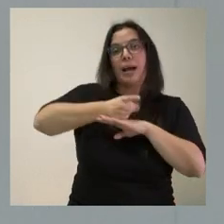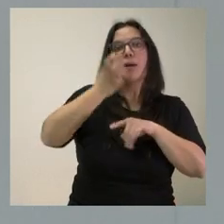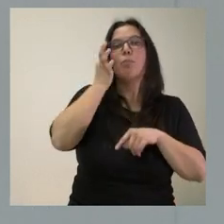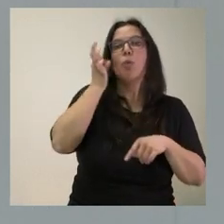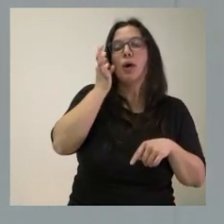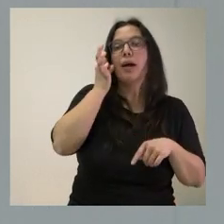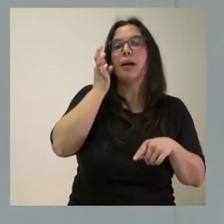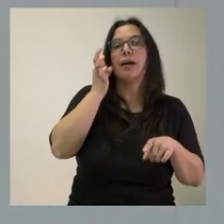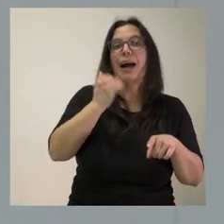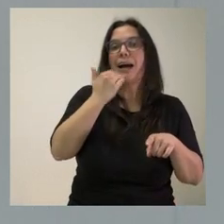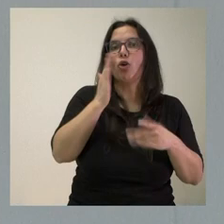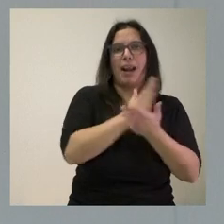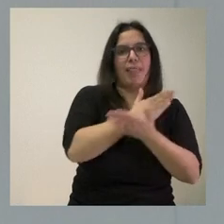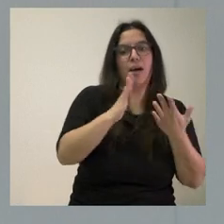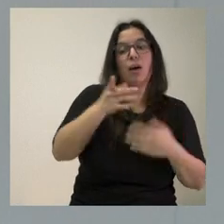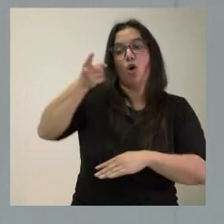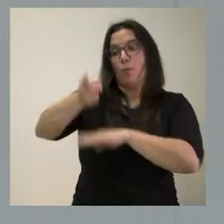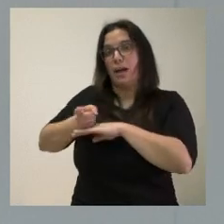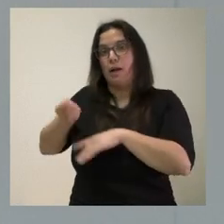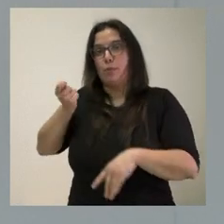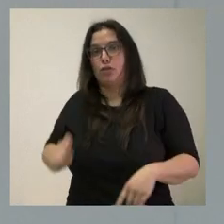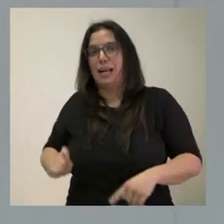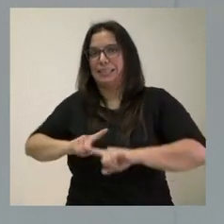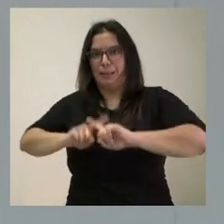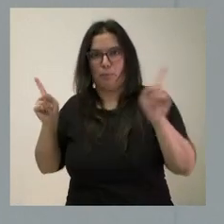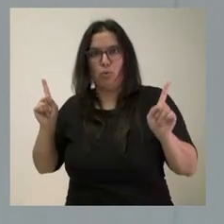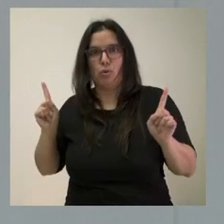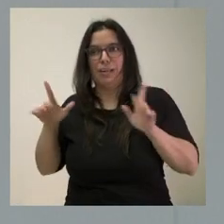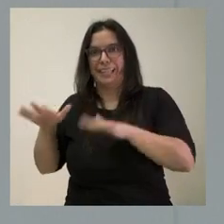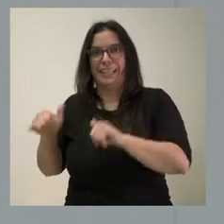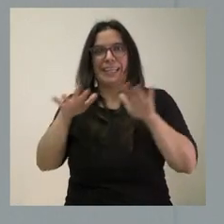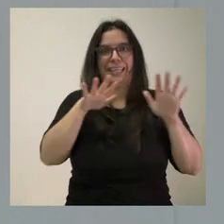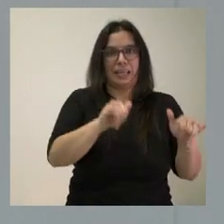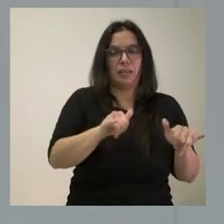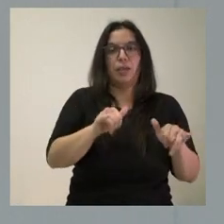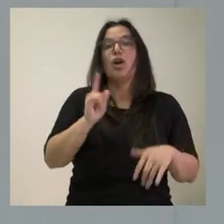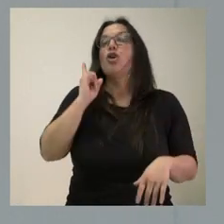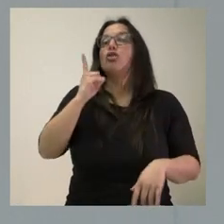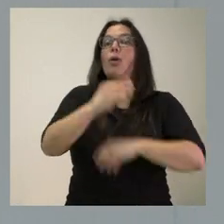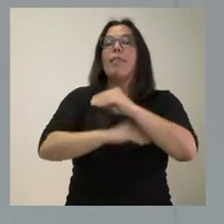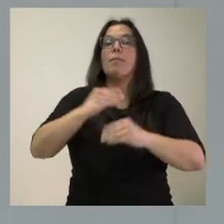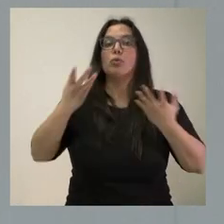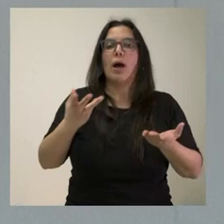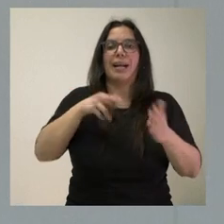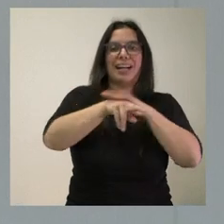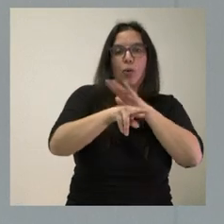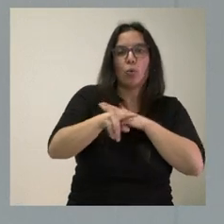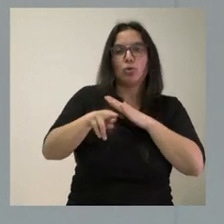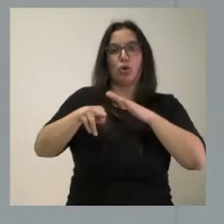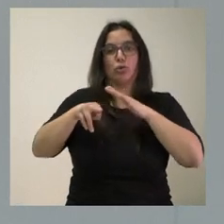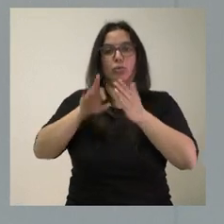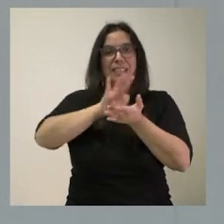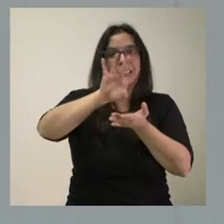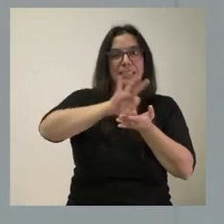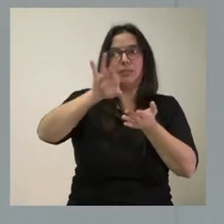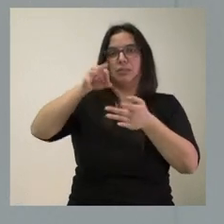embarazada, no vamos a obligar nunca a los profesionales sanitarios, pero sí vamos a mejorar los medios, los recursos y las prestaciones de